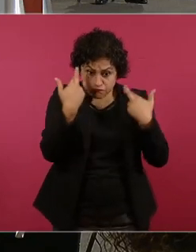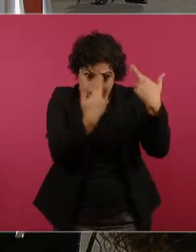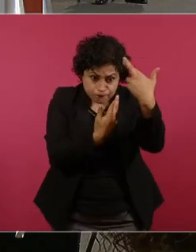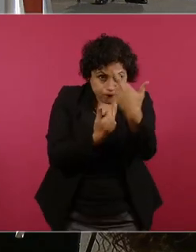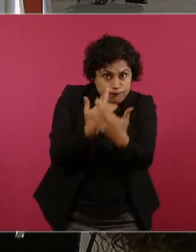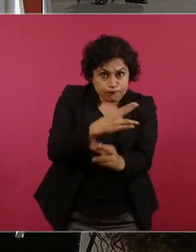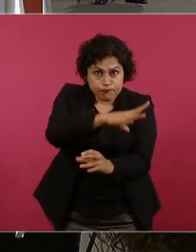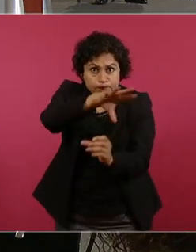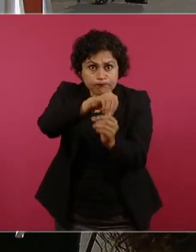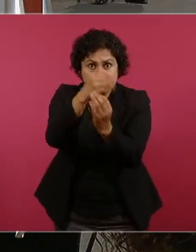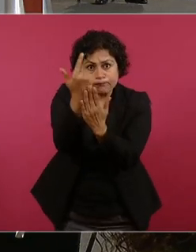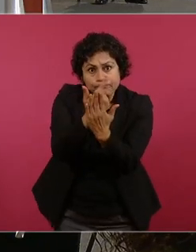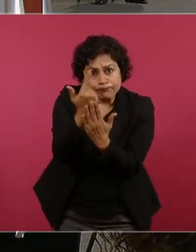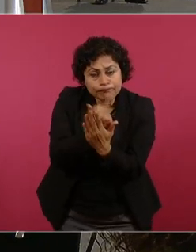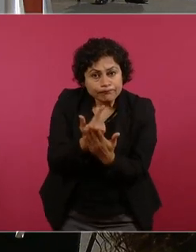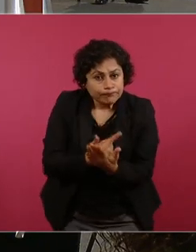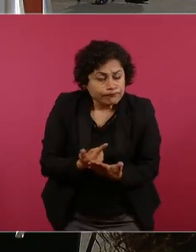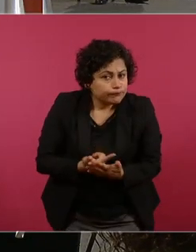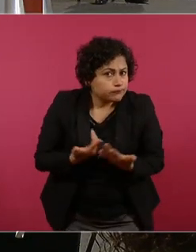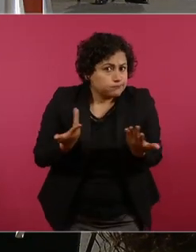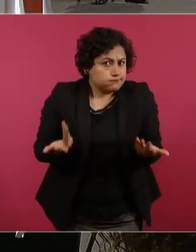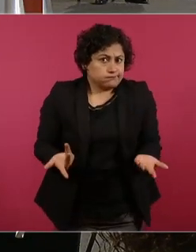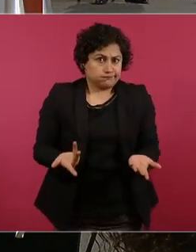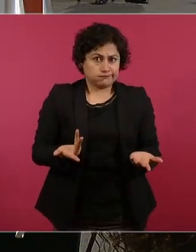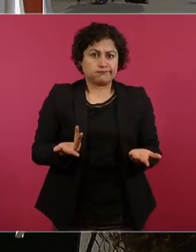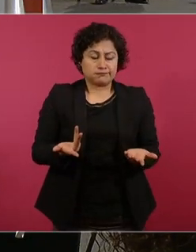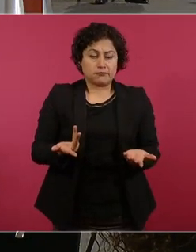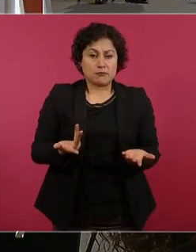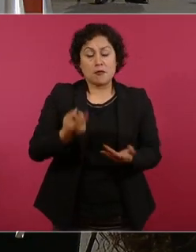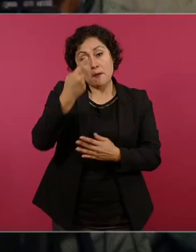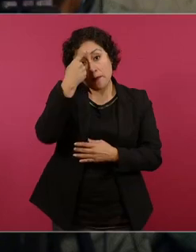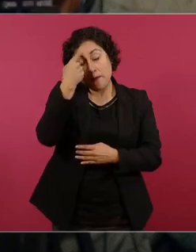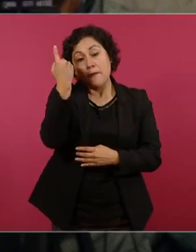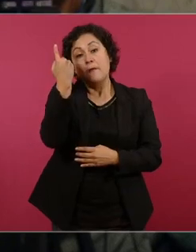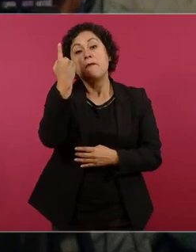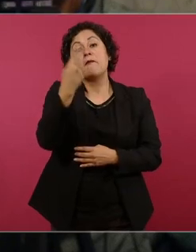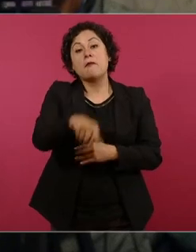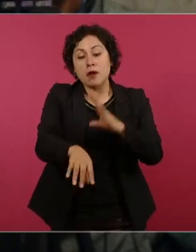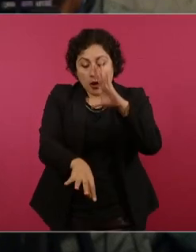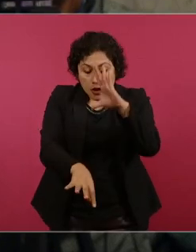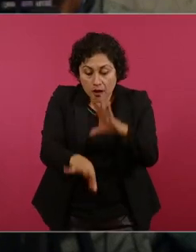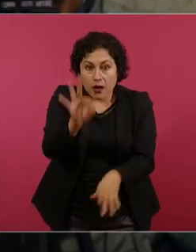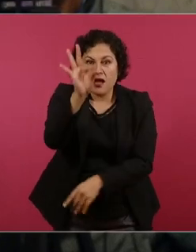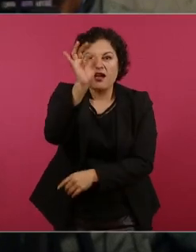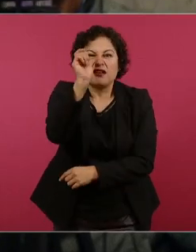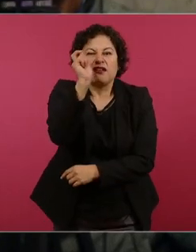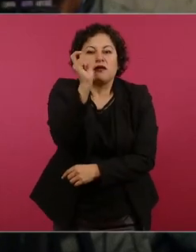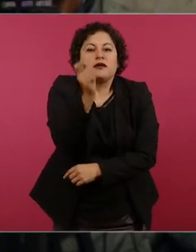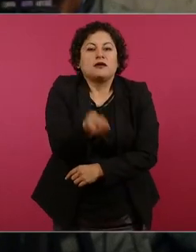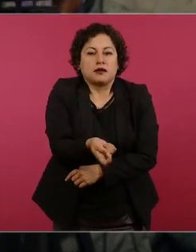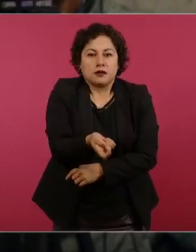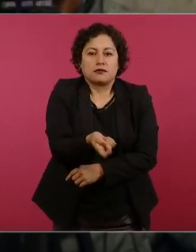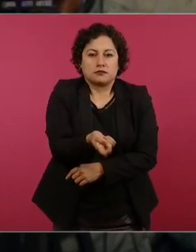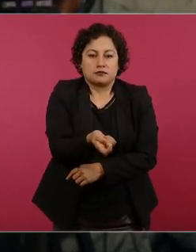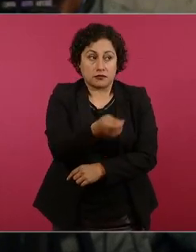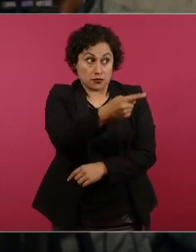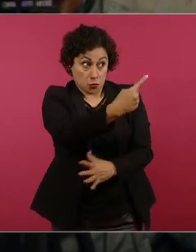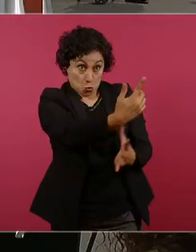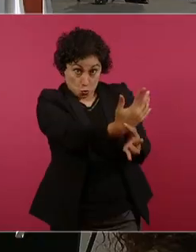para ver si existe en realidad